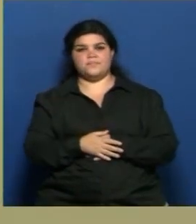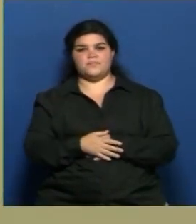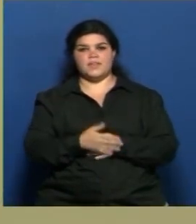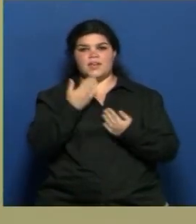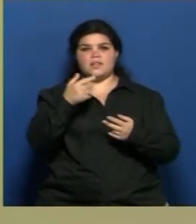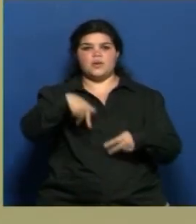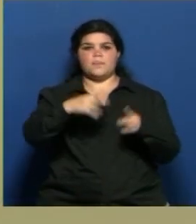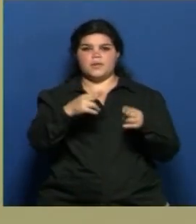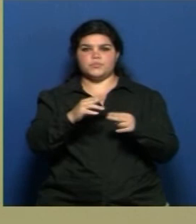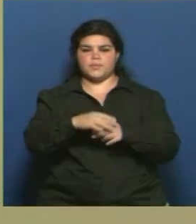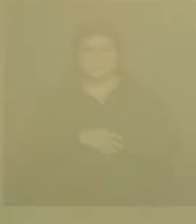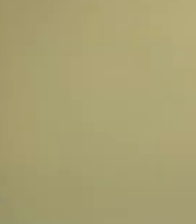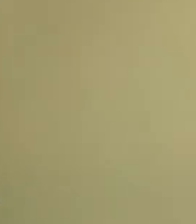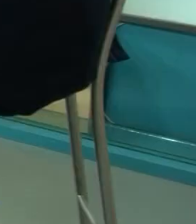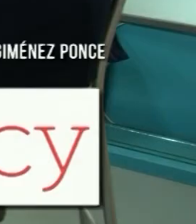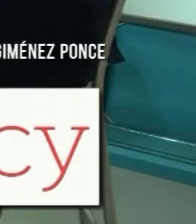Hacemos una pausa y ya venimos.